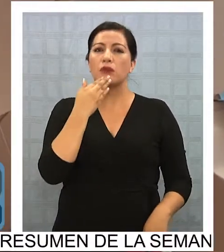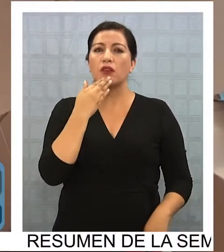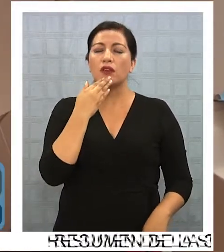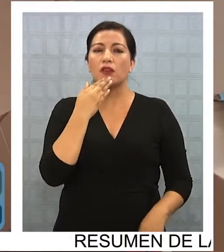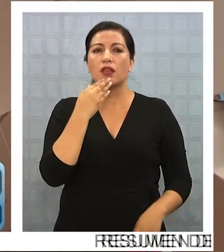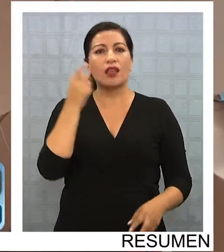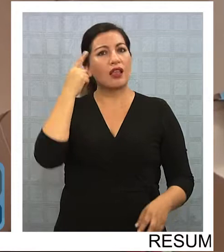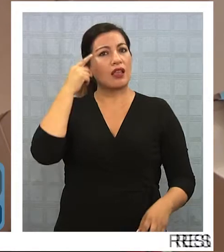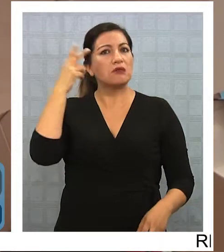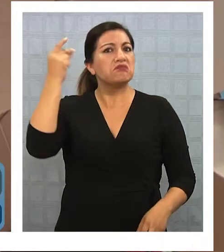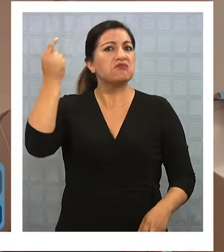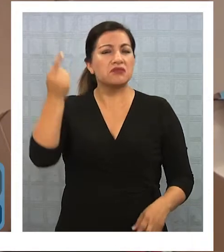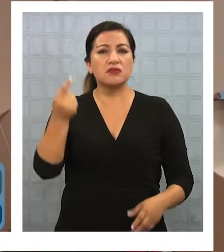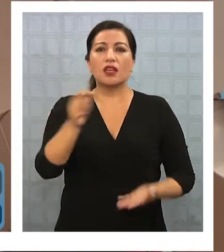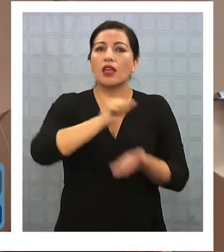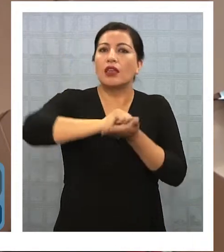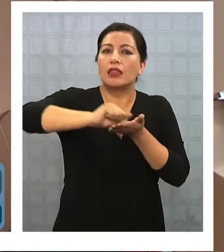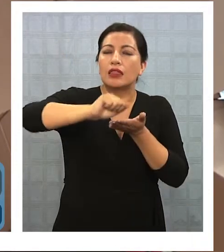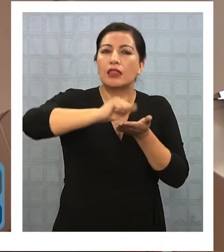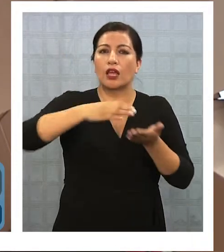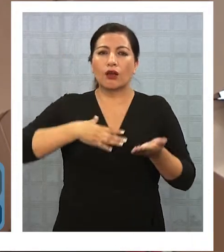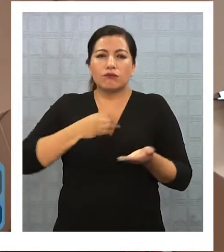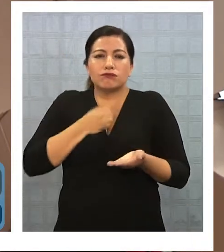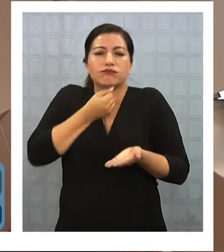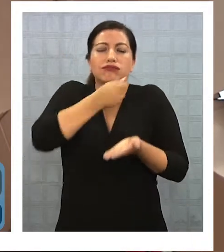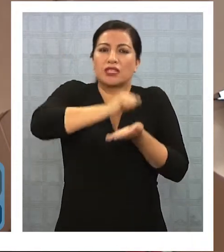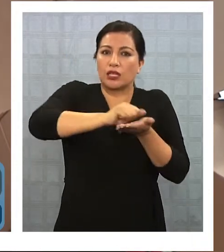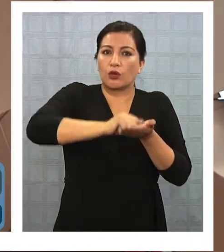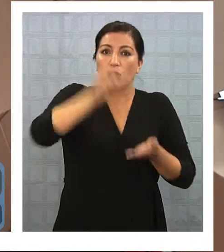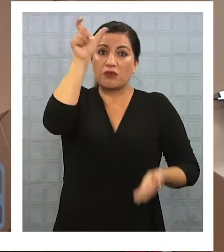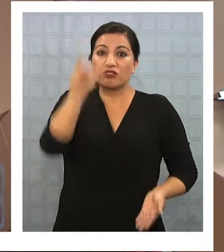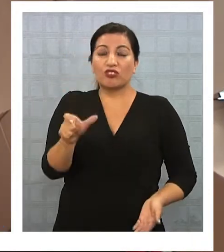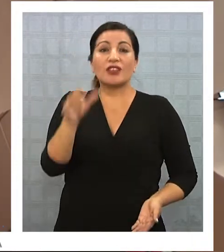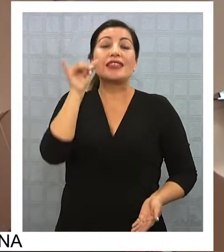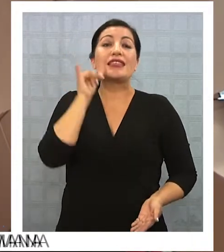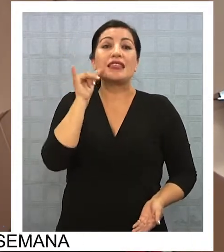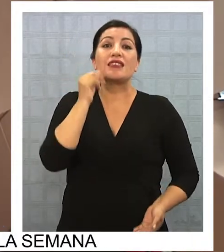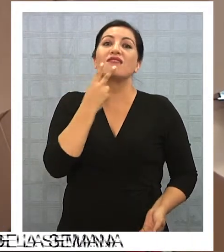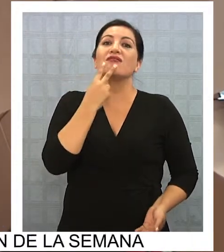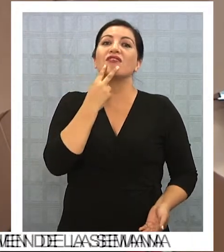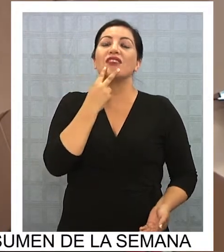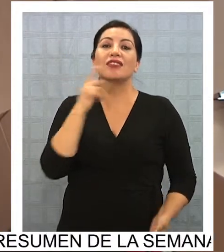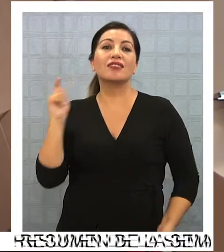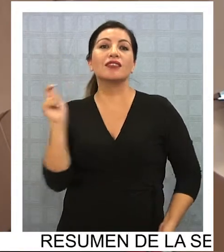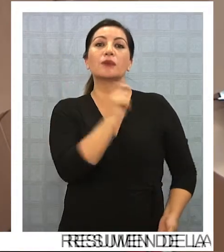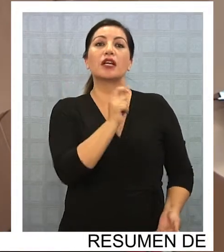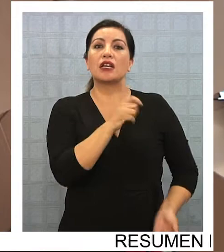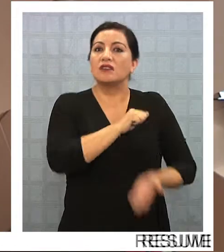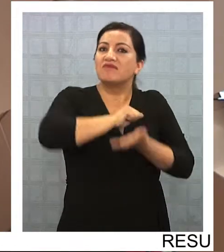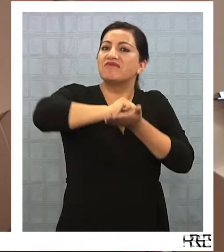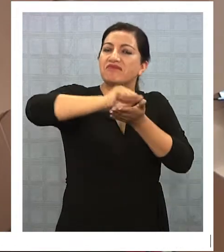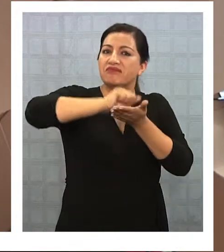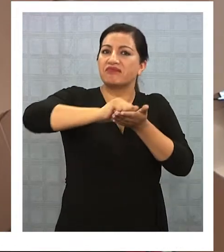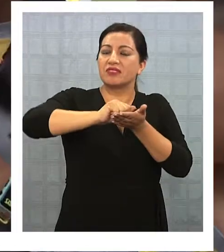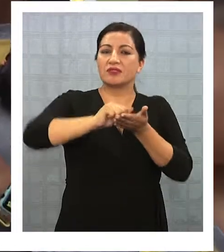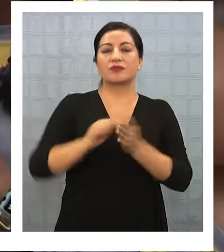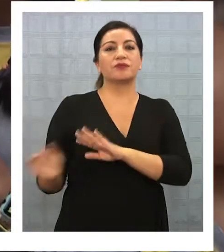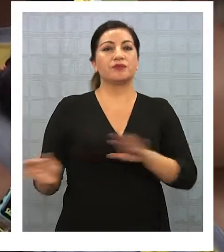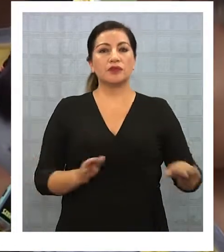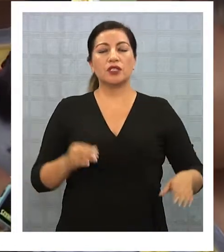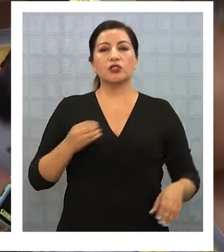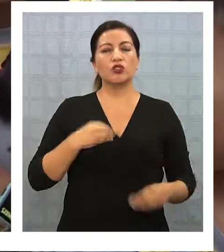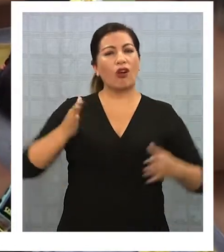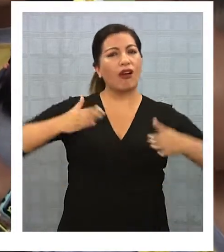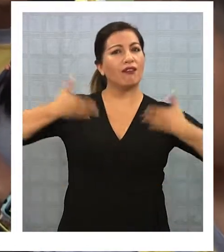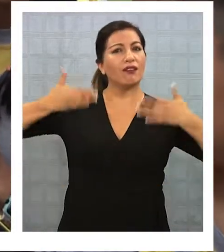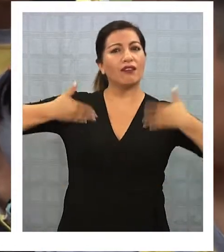para poder expresar lo que un Iquiqueño o alguien de Tarapacá común siente. Sí me